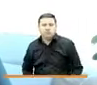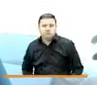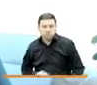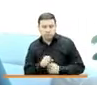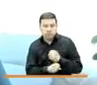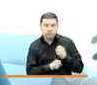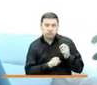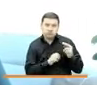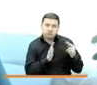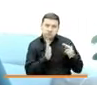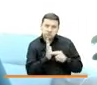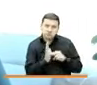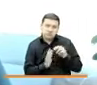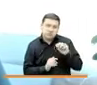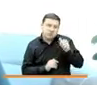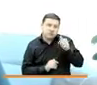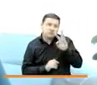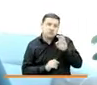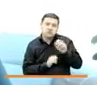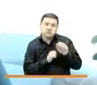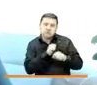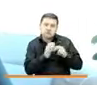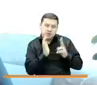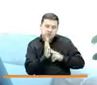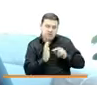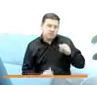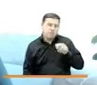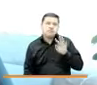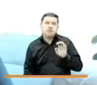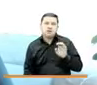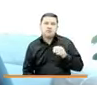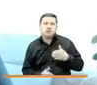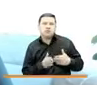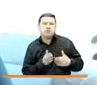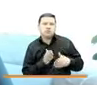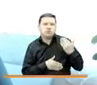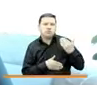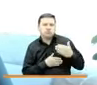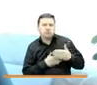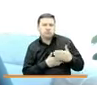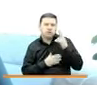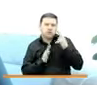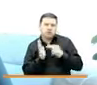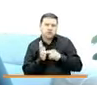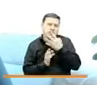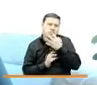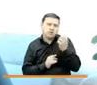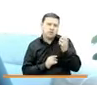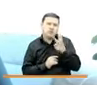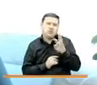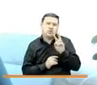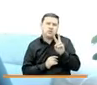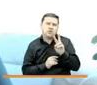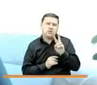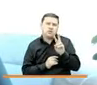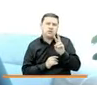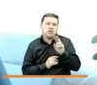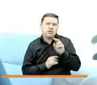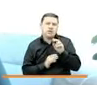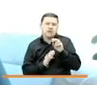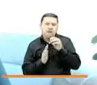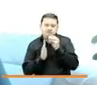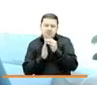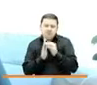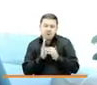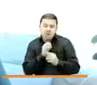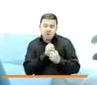2018-2019 comenzamos con 2.482 registros y el año